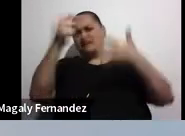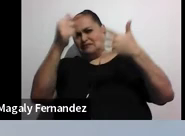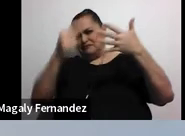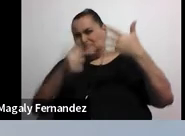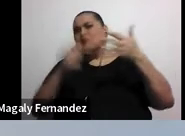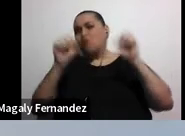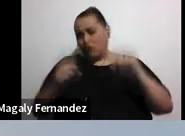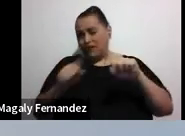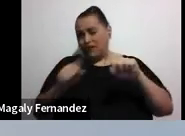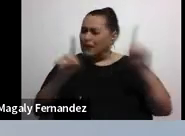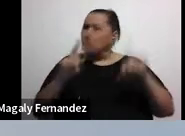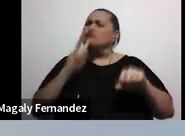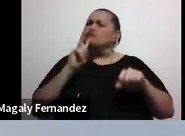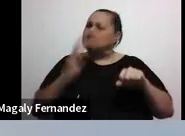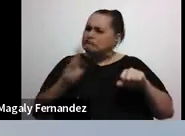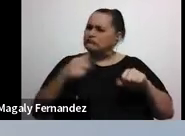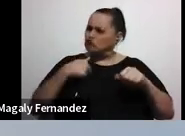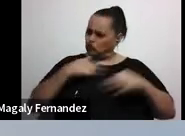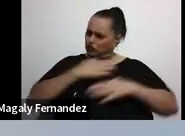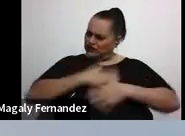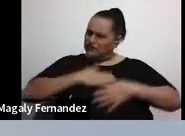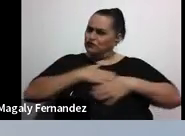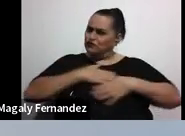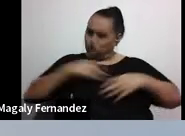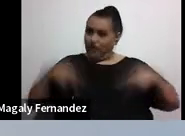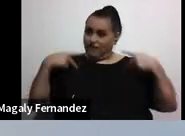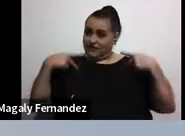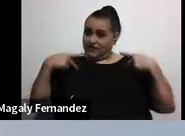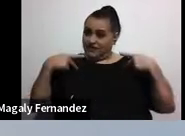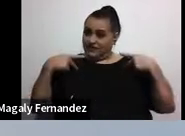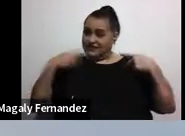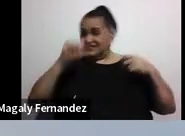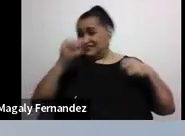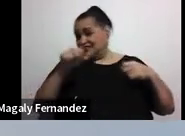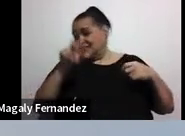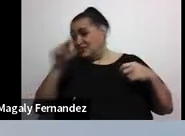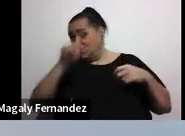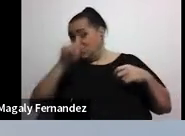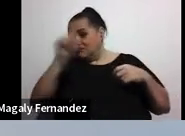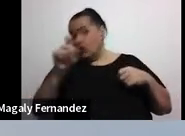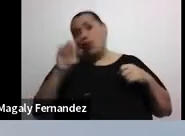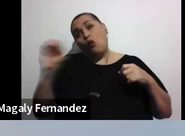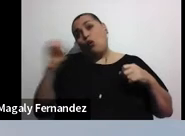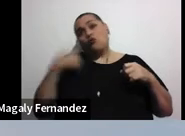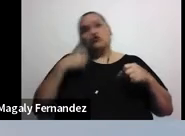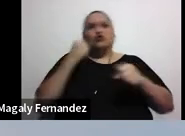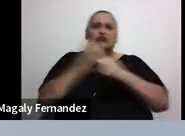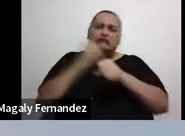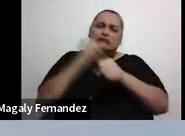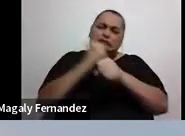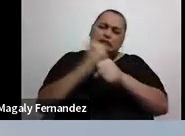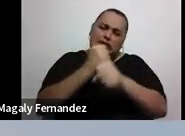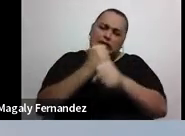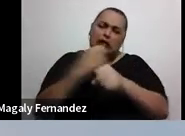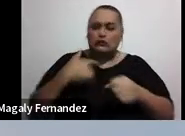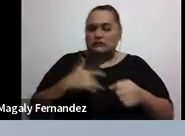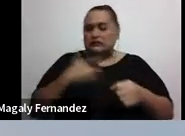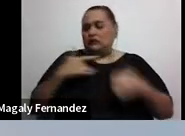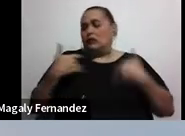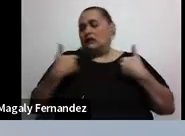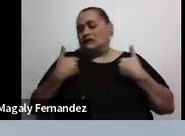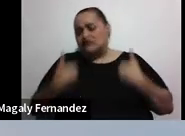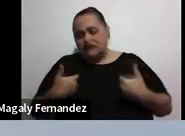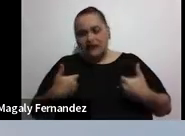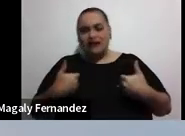disfrutando lo que he logrado en la vida a este momento? O simplemente estoy trabajando fuertemente, o me siento cansado, o me siento